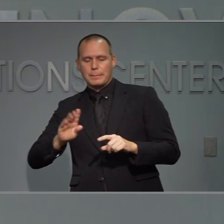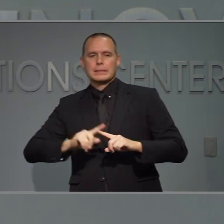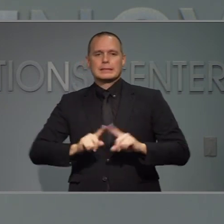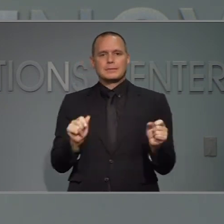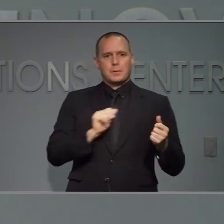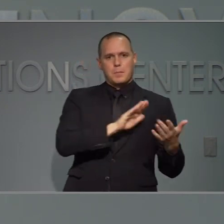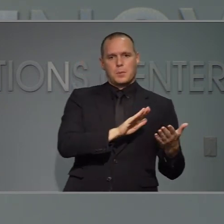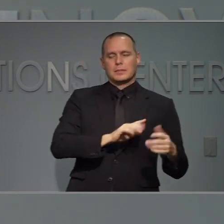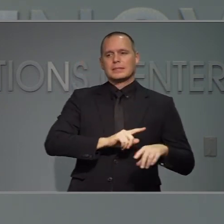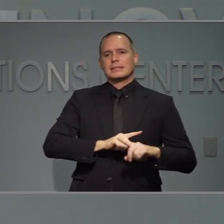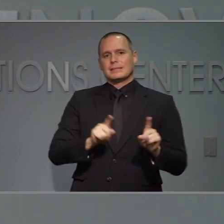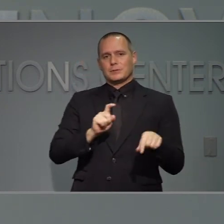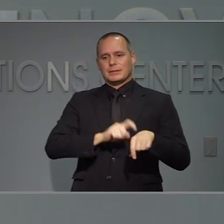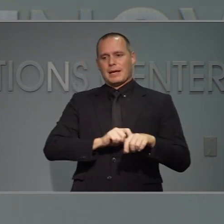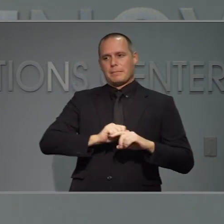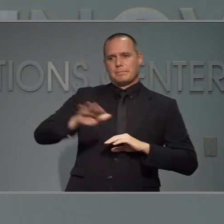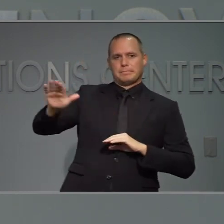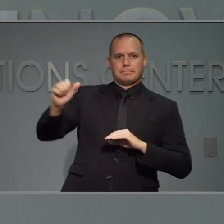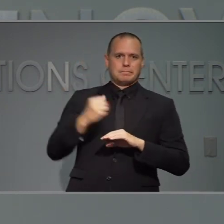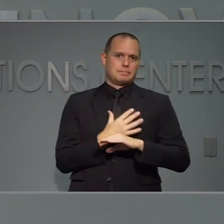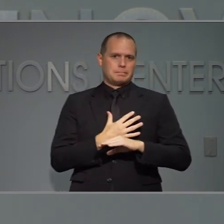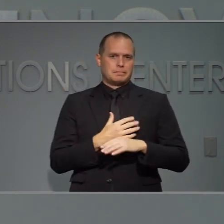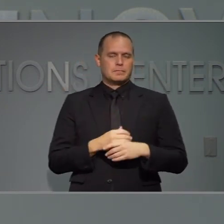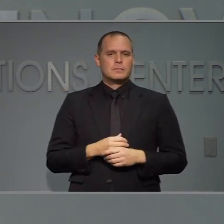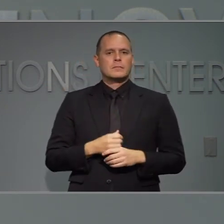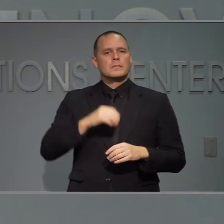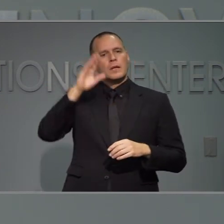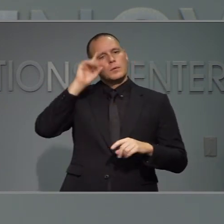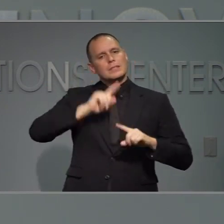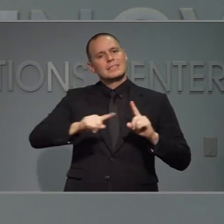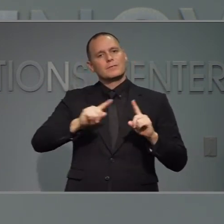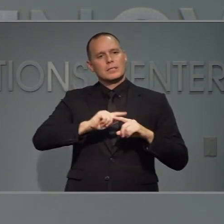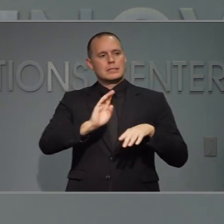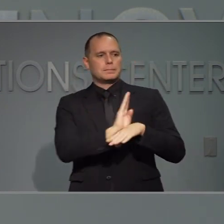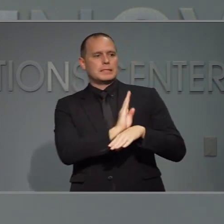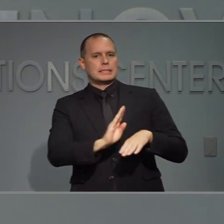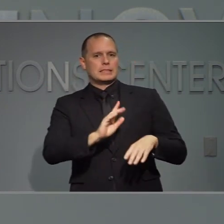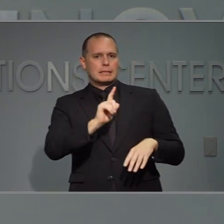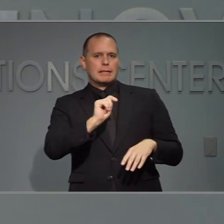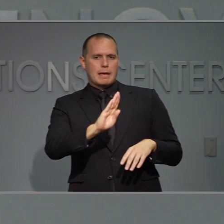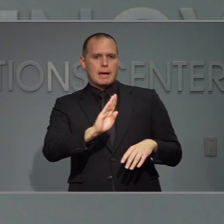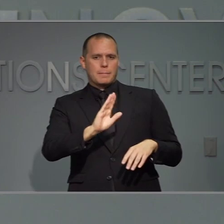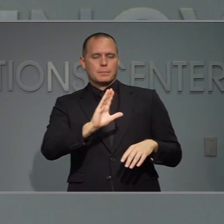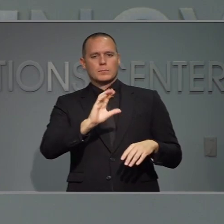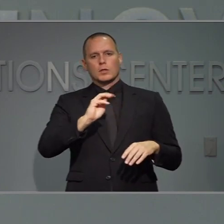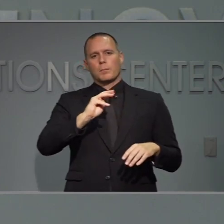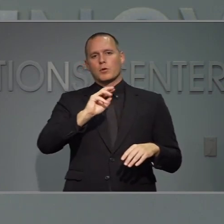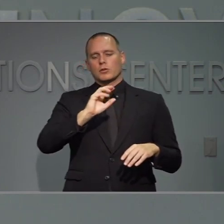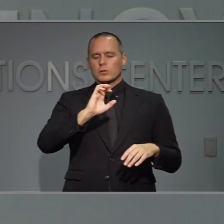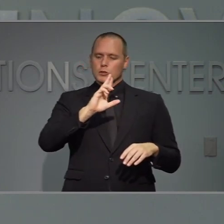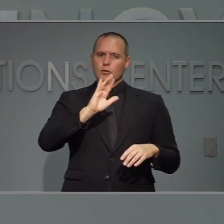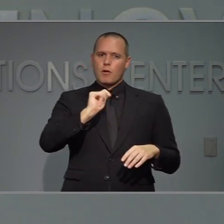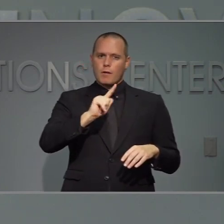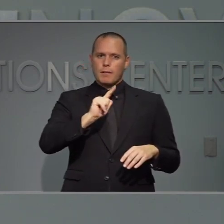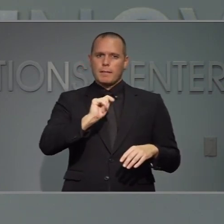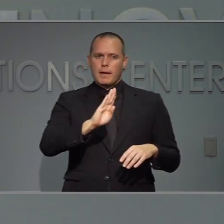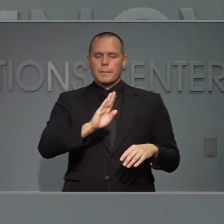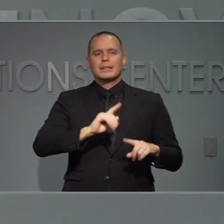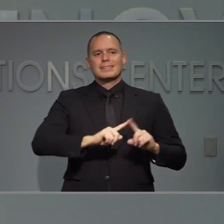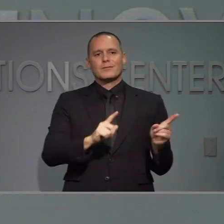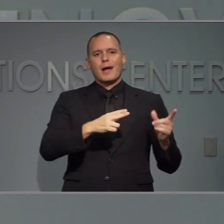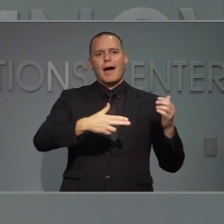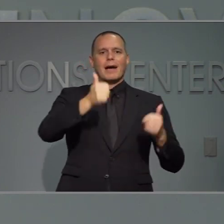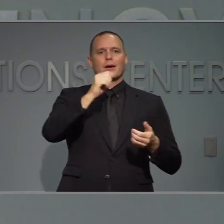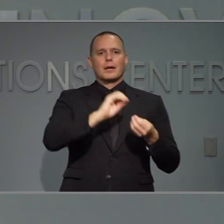laboratorios tienen diferentes tiempos de entrega de resultados muchos de los laboratorios comerciales uno o dos han tenido